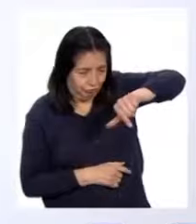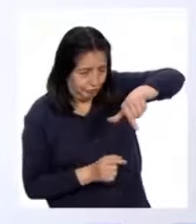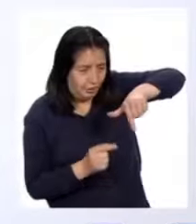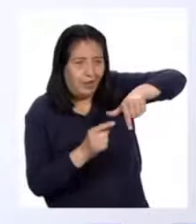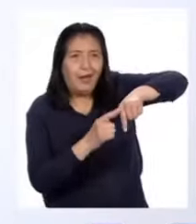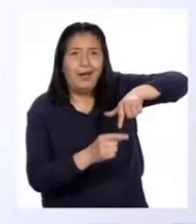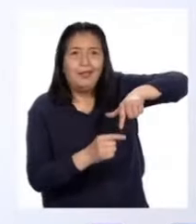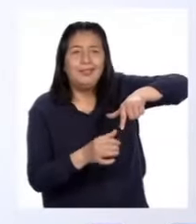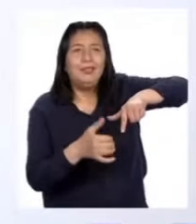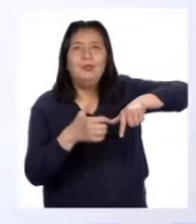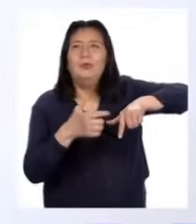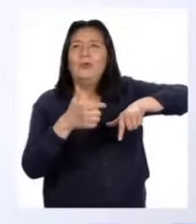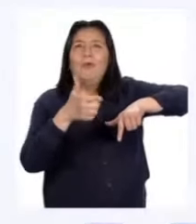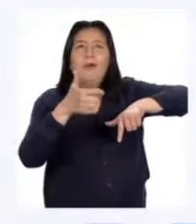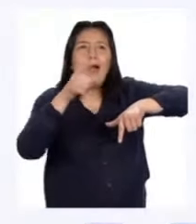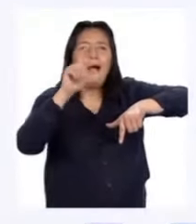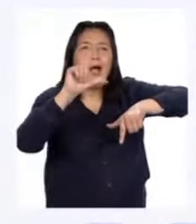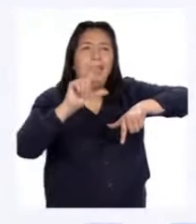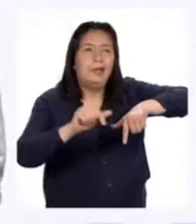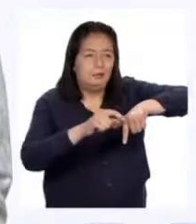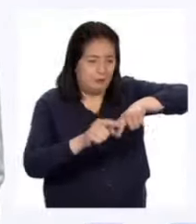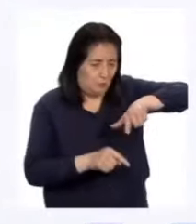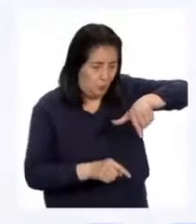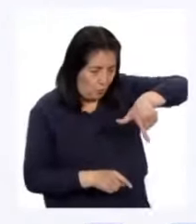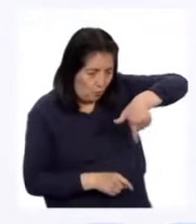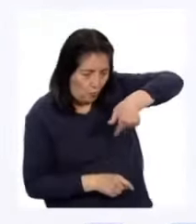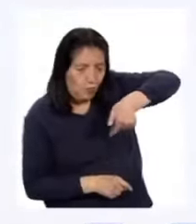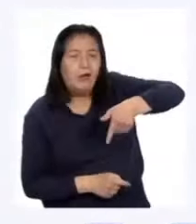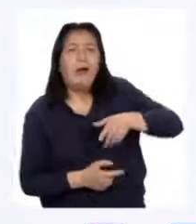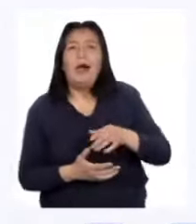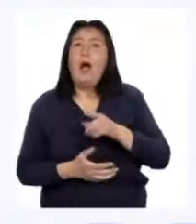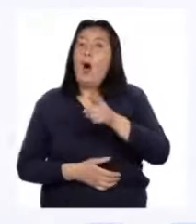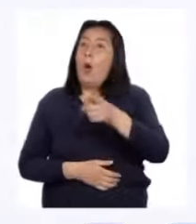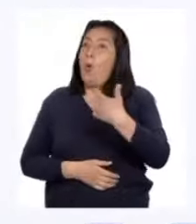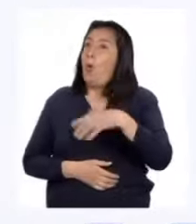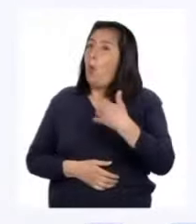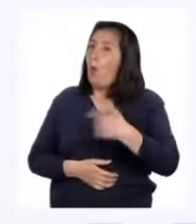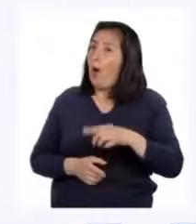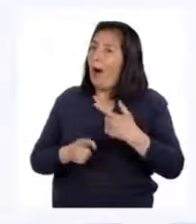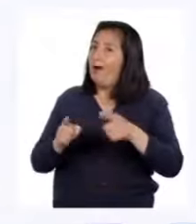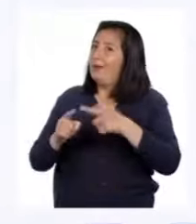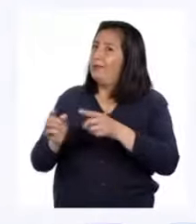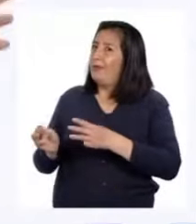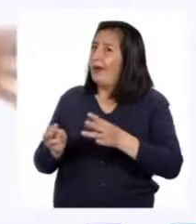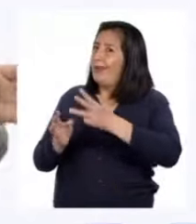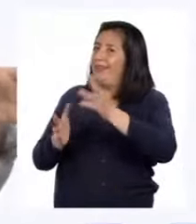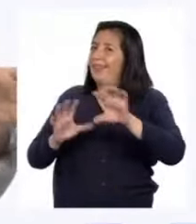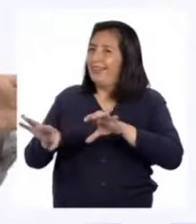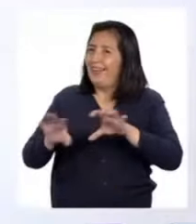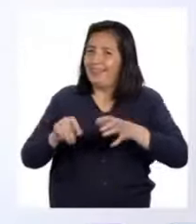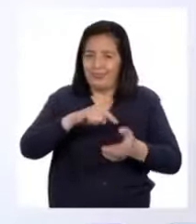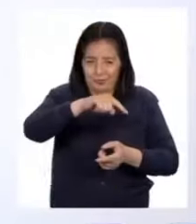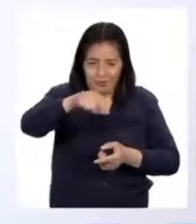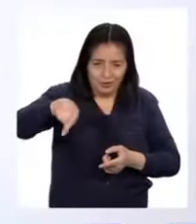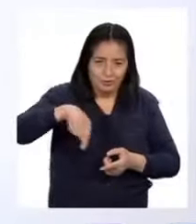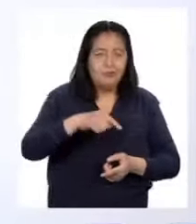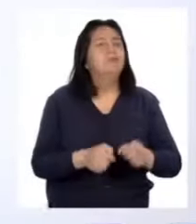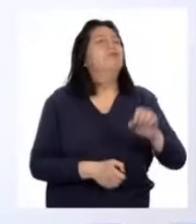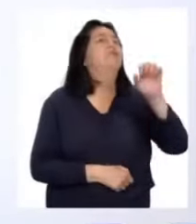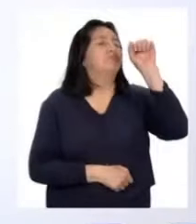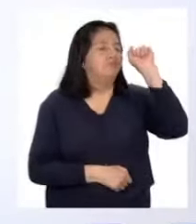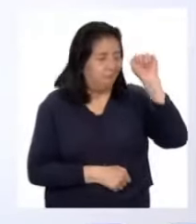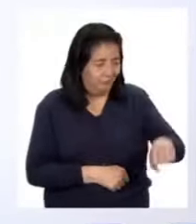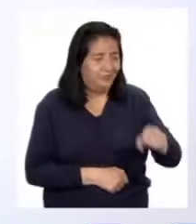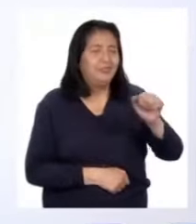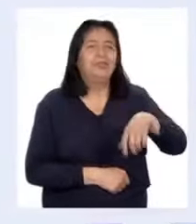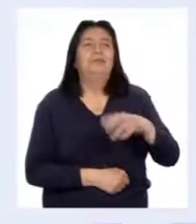el que se traza la circunferencia. Vaya, profesora, eso quiere decir que hay diferentes formas de dibujar una circunferencia. Así